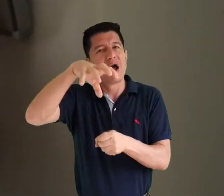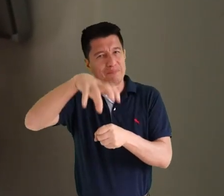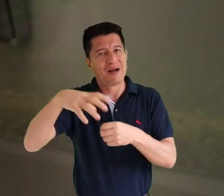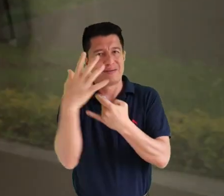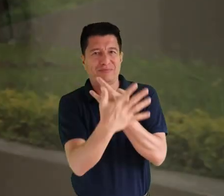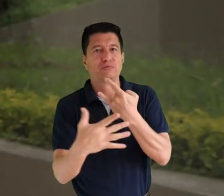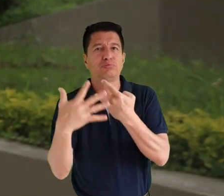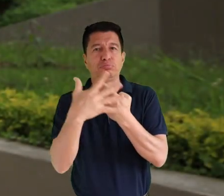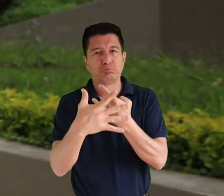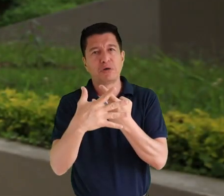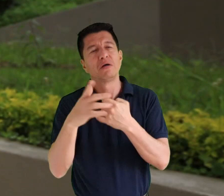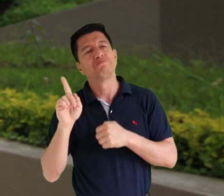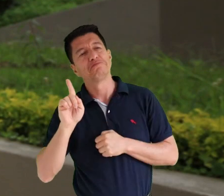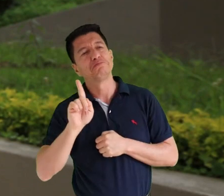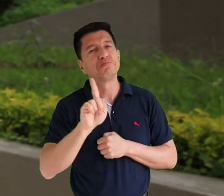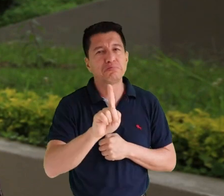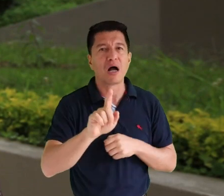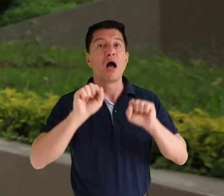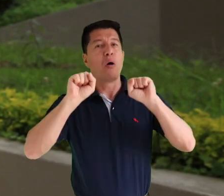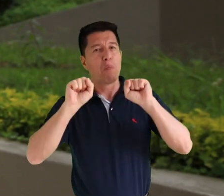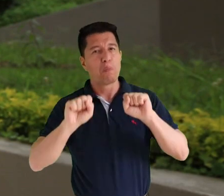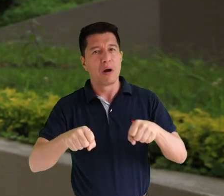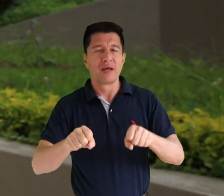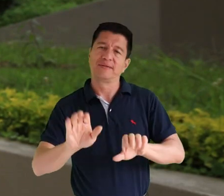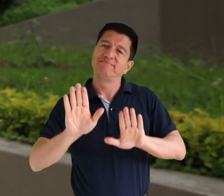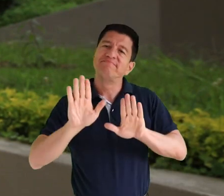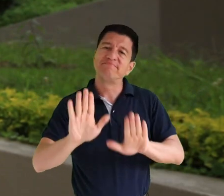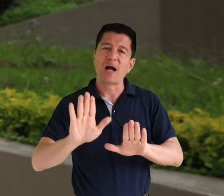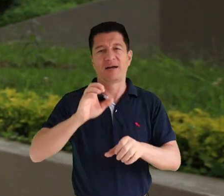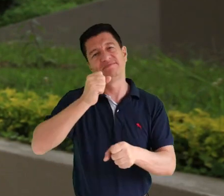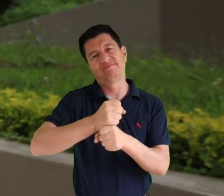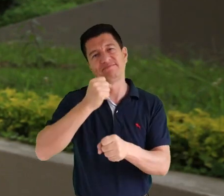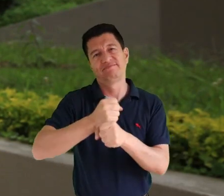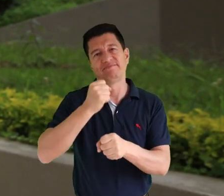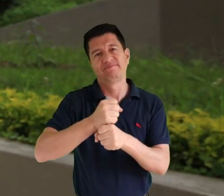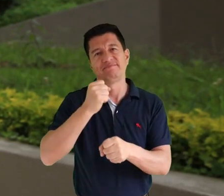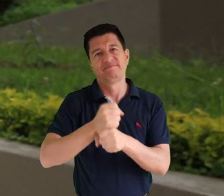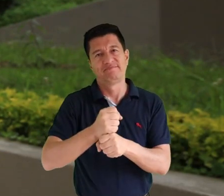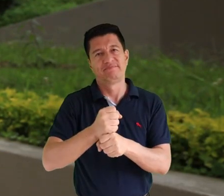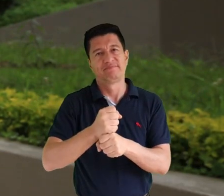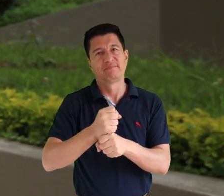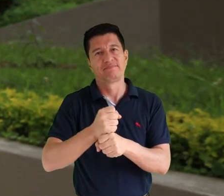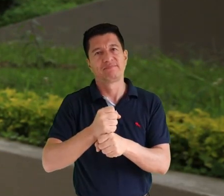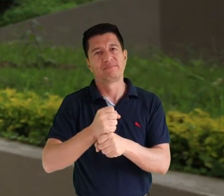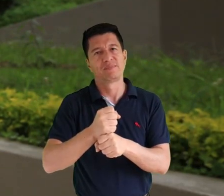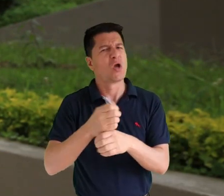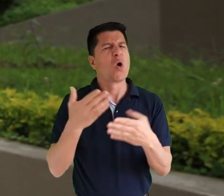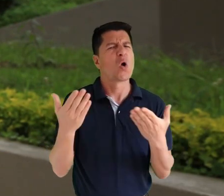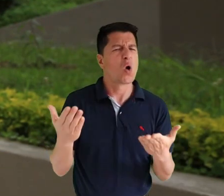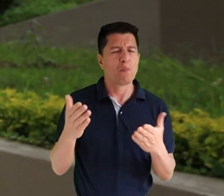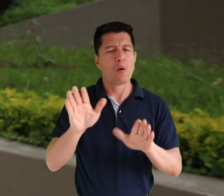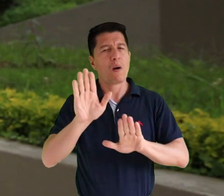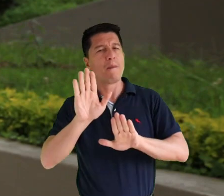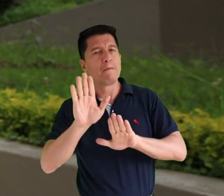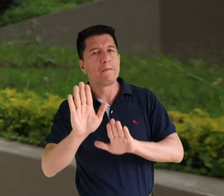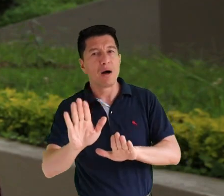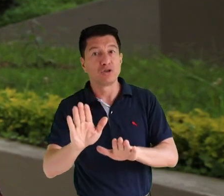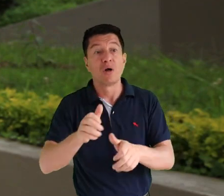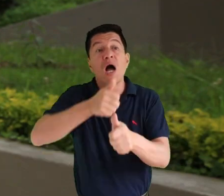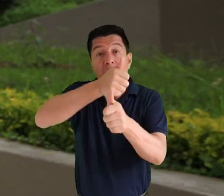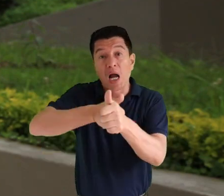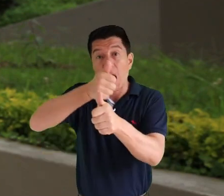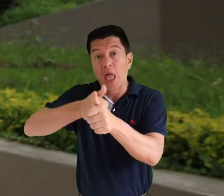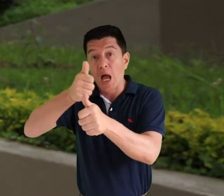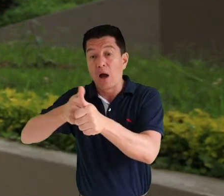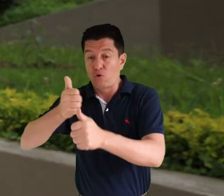Universidad de Cundinamarca encuentren un espacio donde van a realizar una pausa activa. Esa pausa activa va a consistir